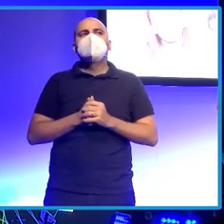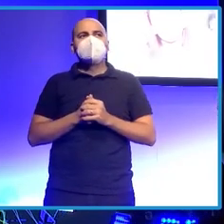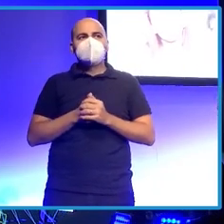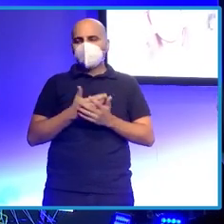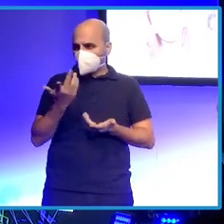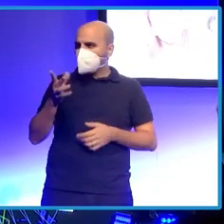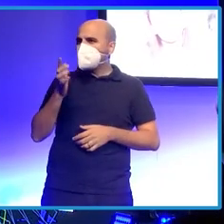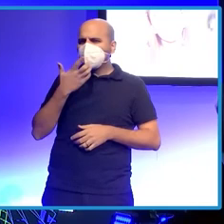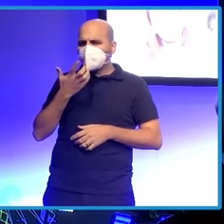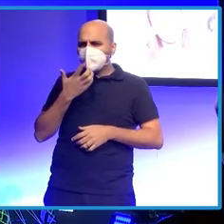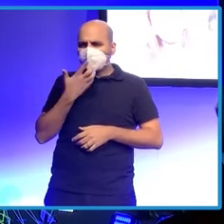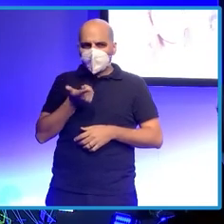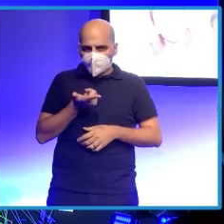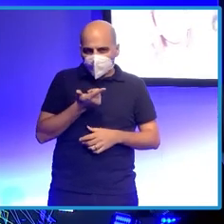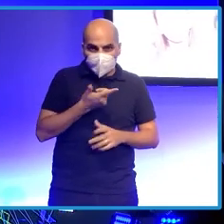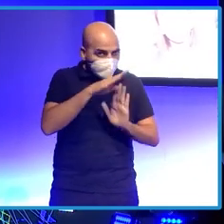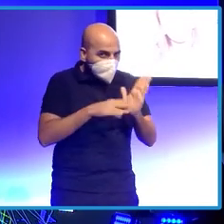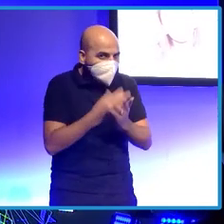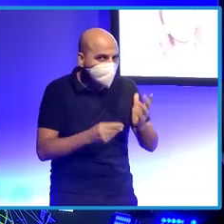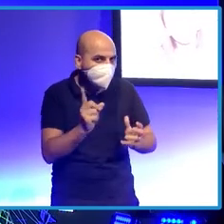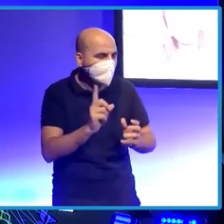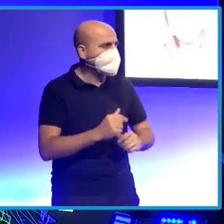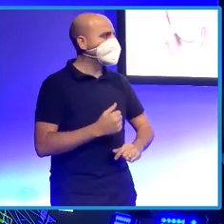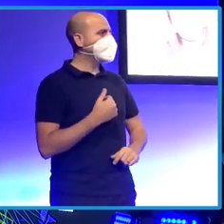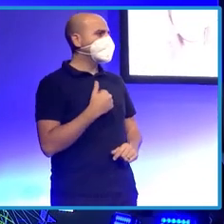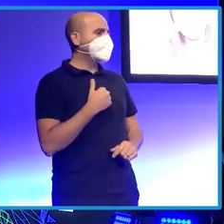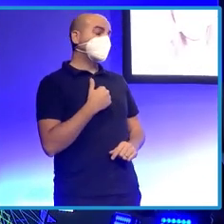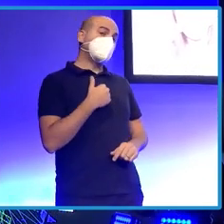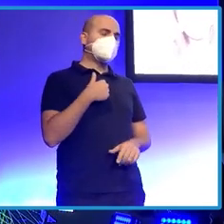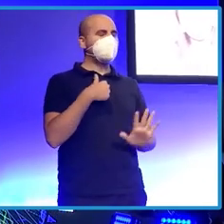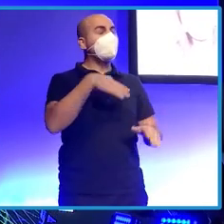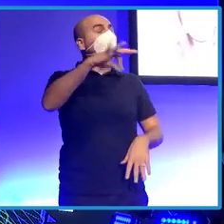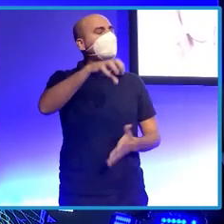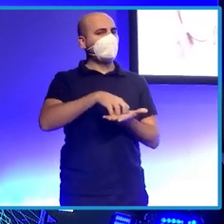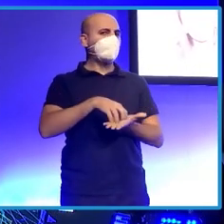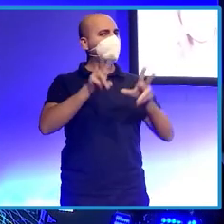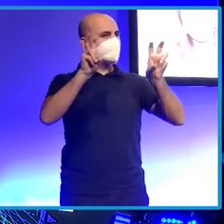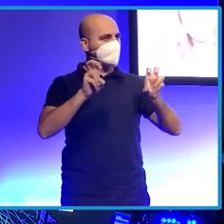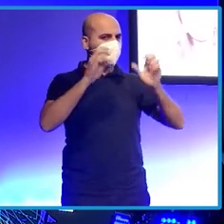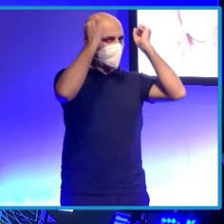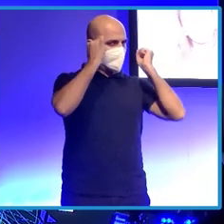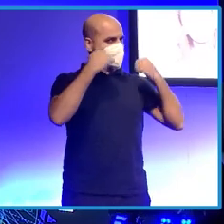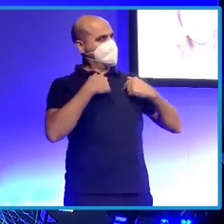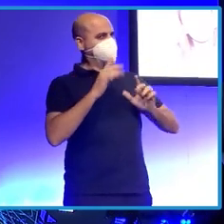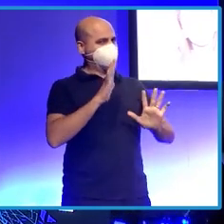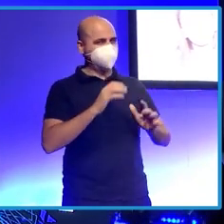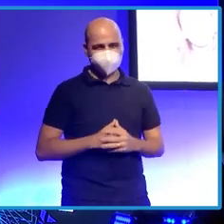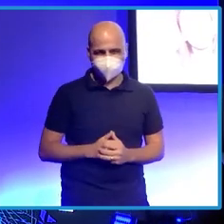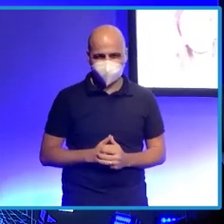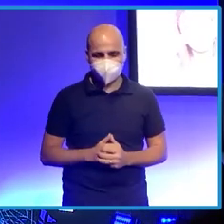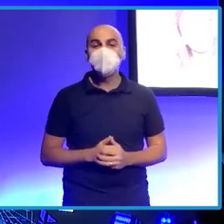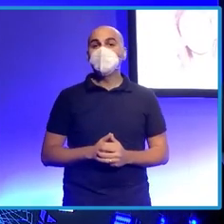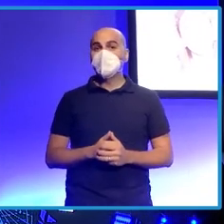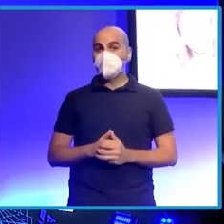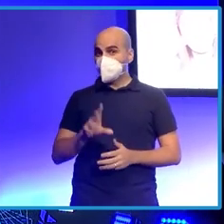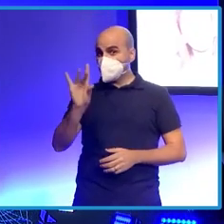Sí. es cierto, ¿no? O no ha fallado la aplicación, no es un clon que Yo tengo mis dudas con las señoras del sombrero, ¿eh? De hecho, esto me imagino que